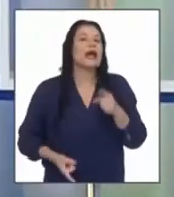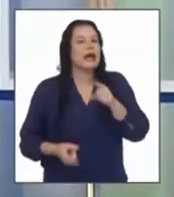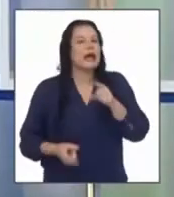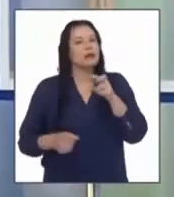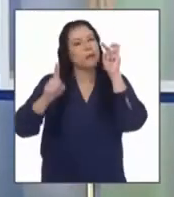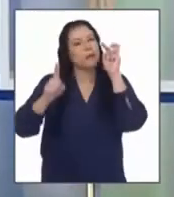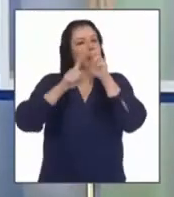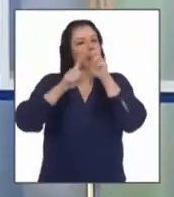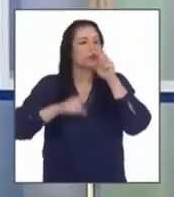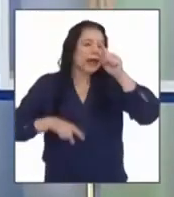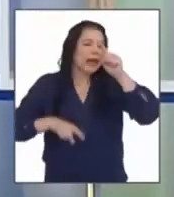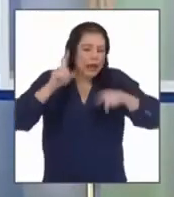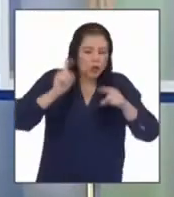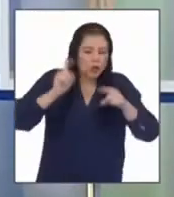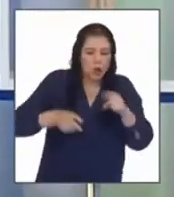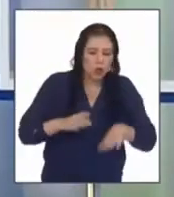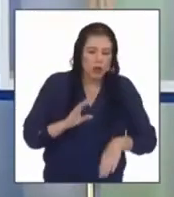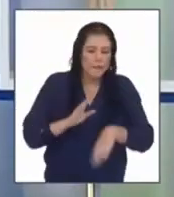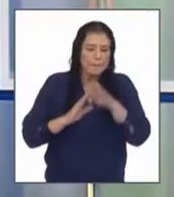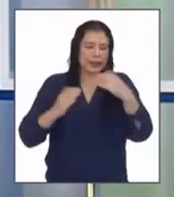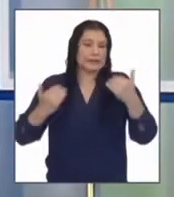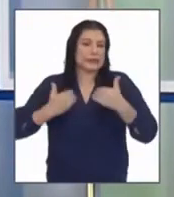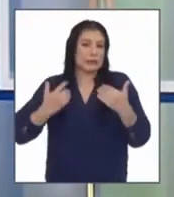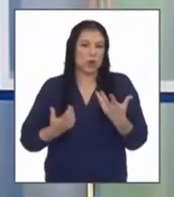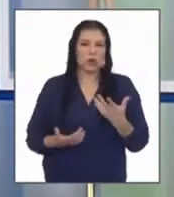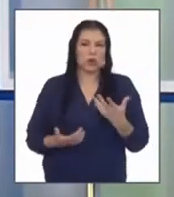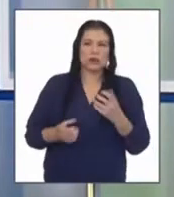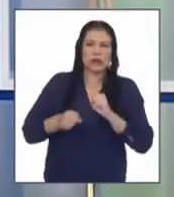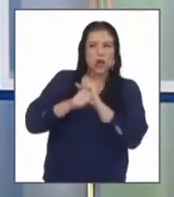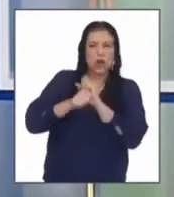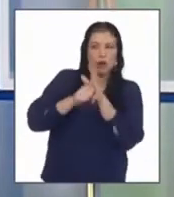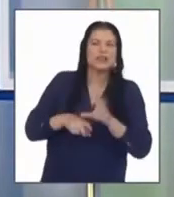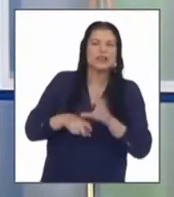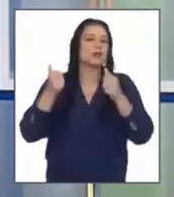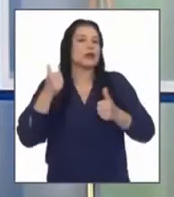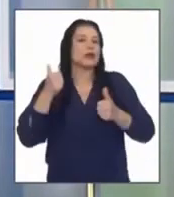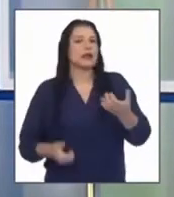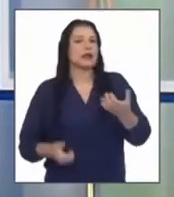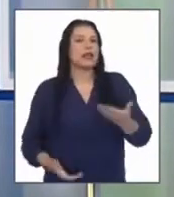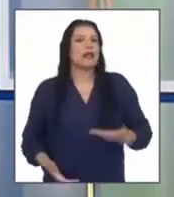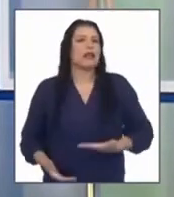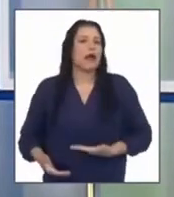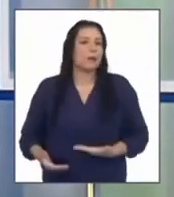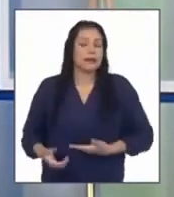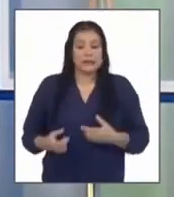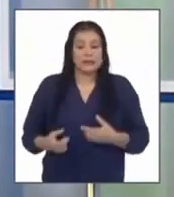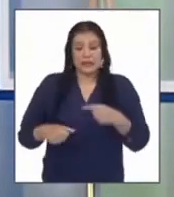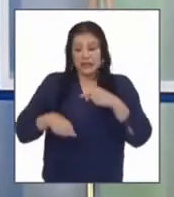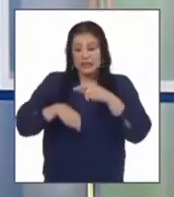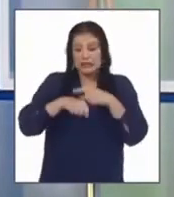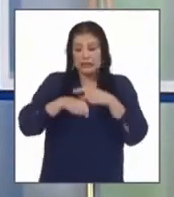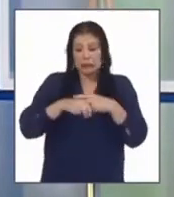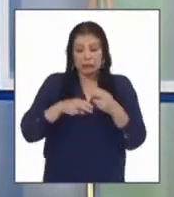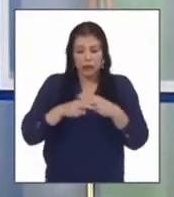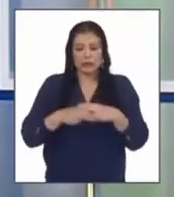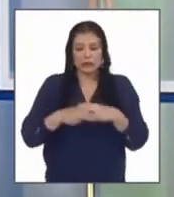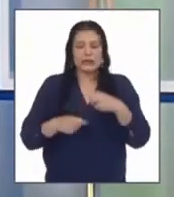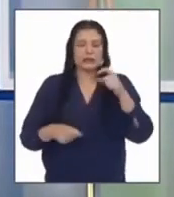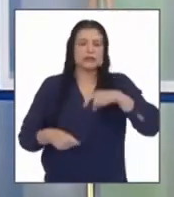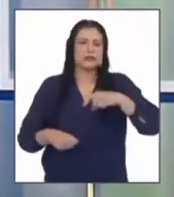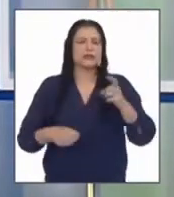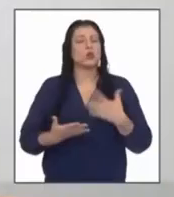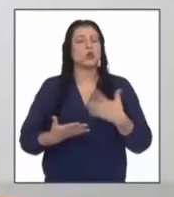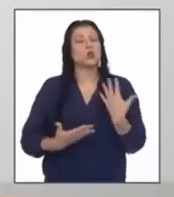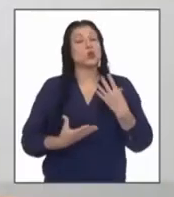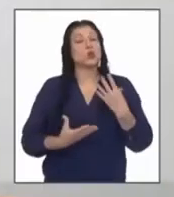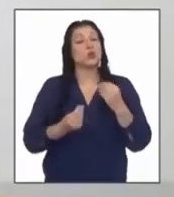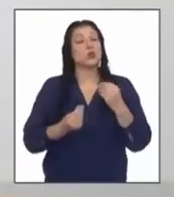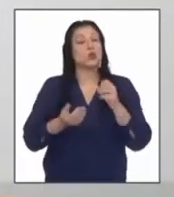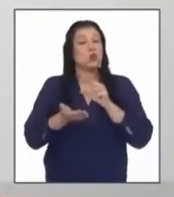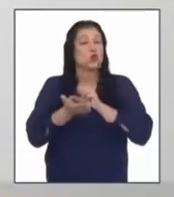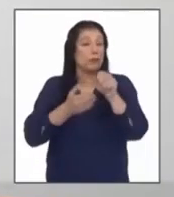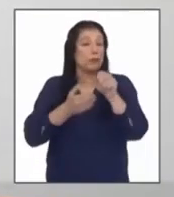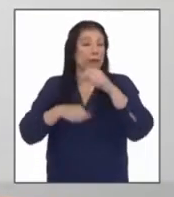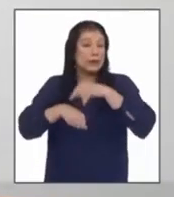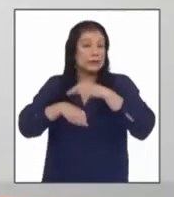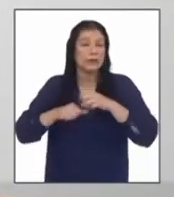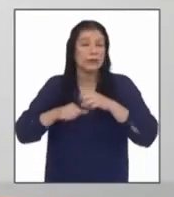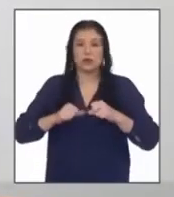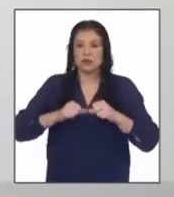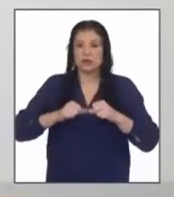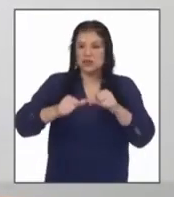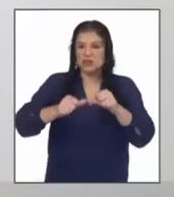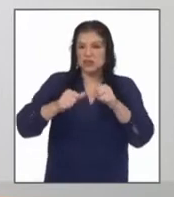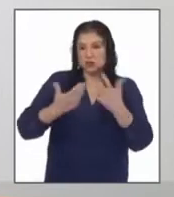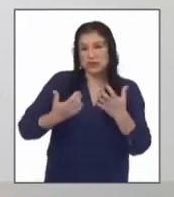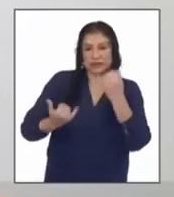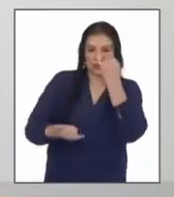que para algunos el temor más letal es el hambre los plazos son cortos y existe un camino largo por recorrer con esta pandemia la crónica